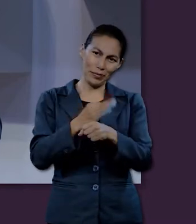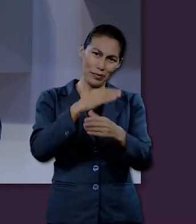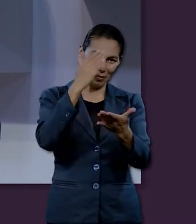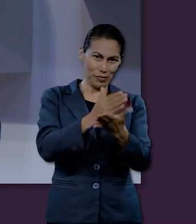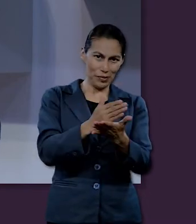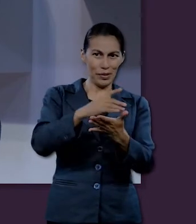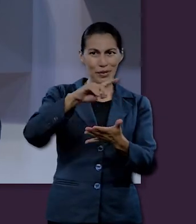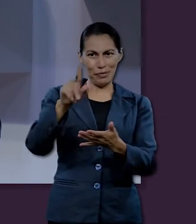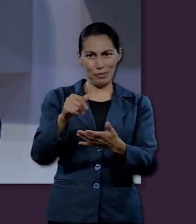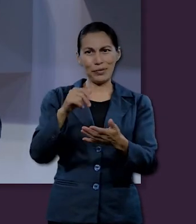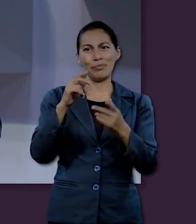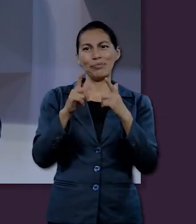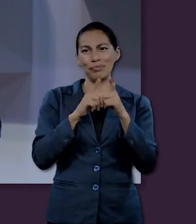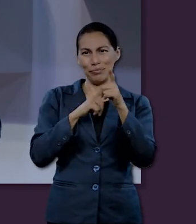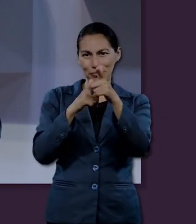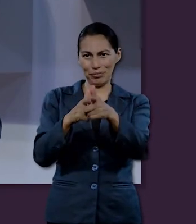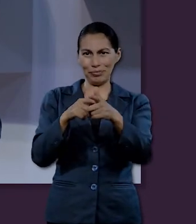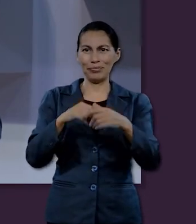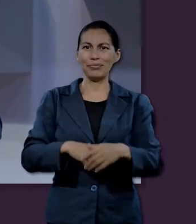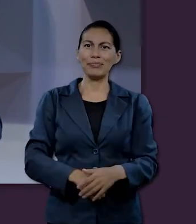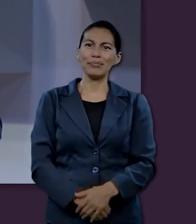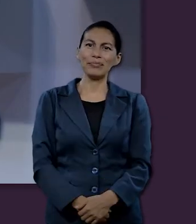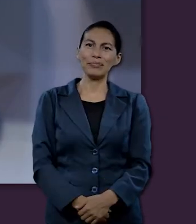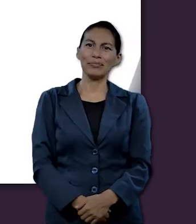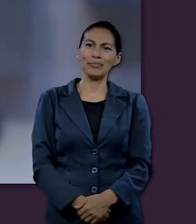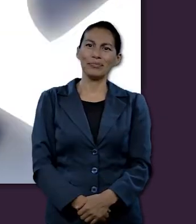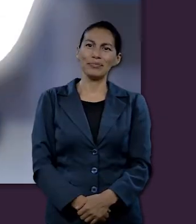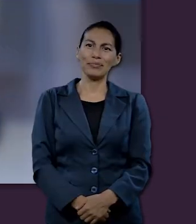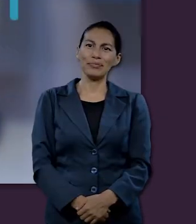En este momento vamos a ir a una pausa y vamos a regresar.